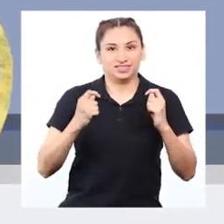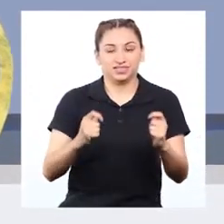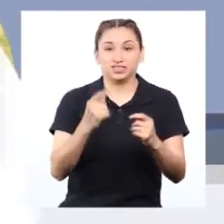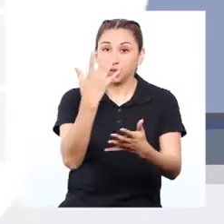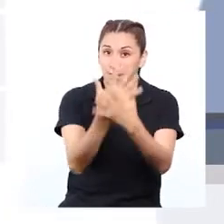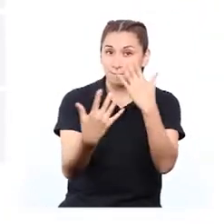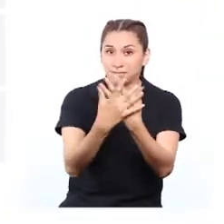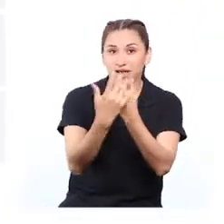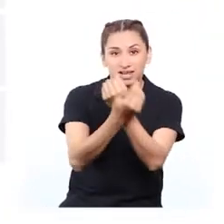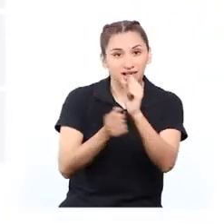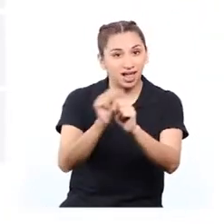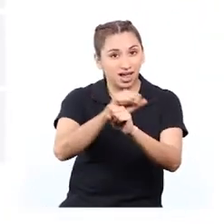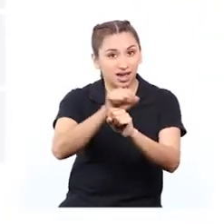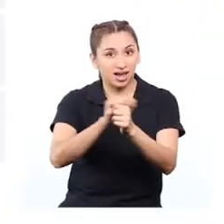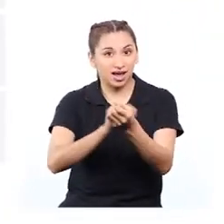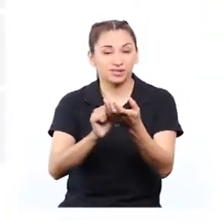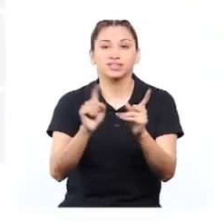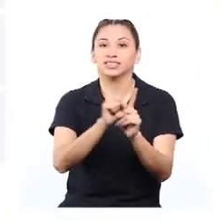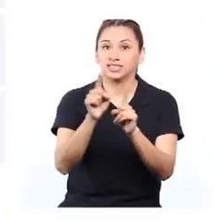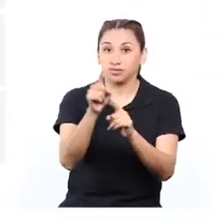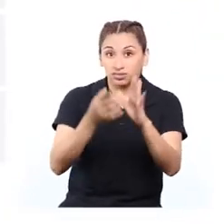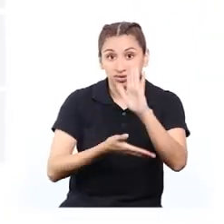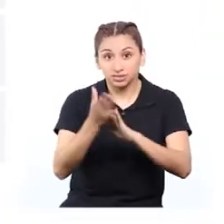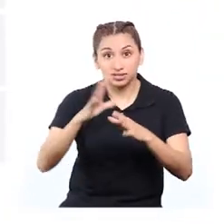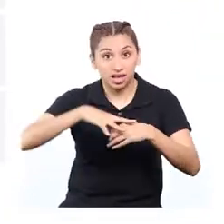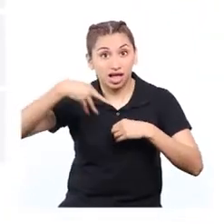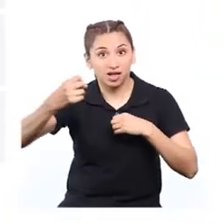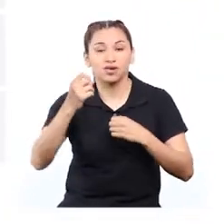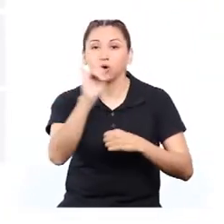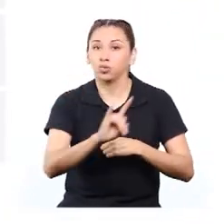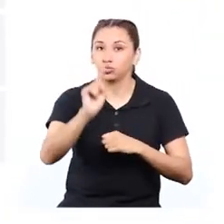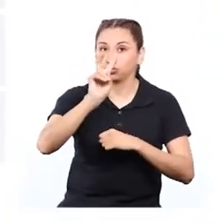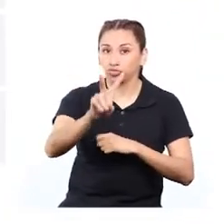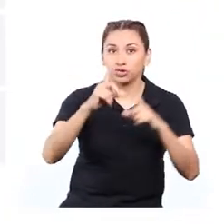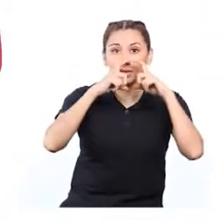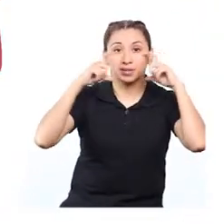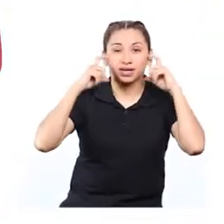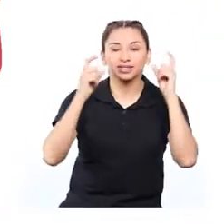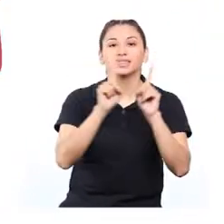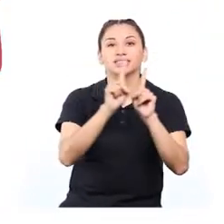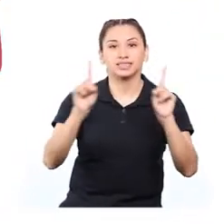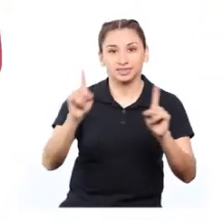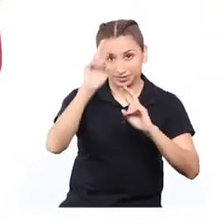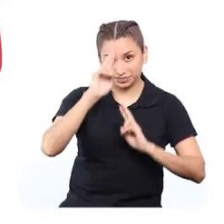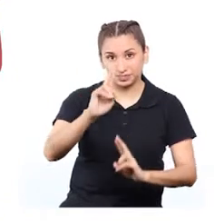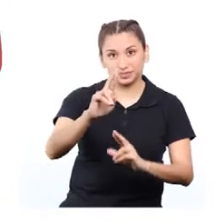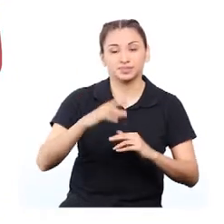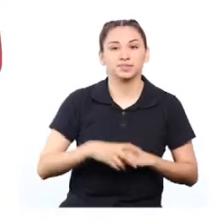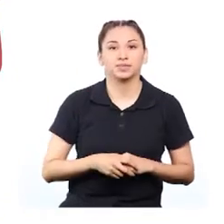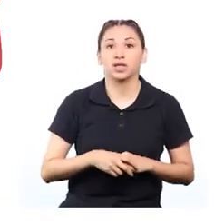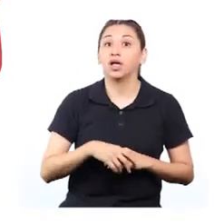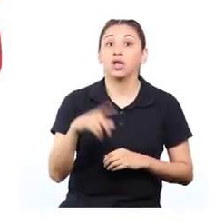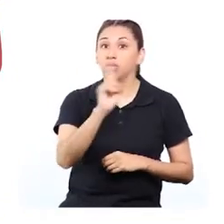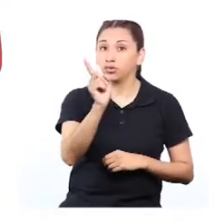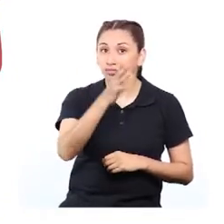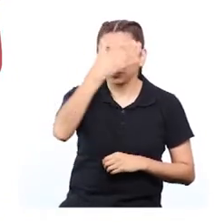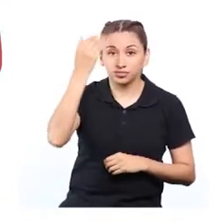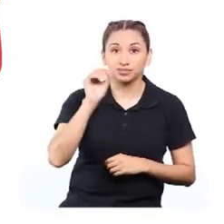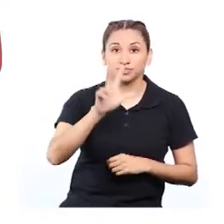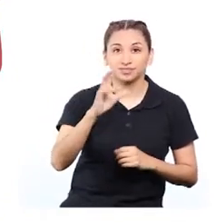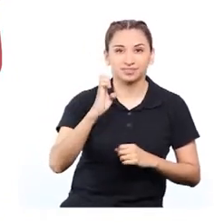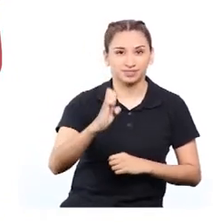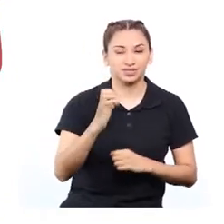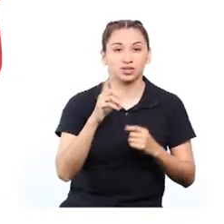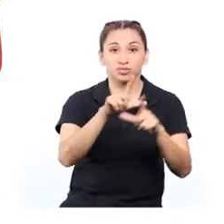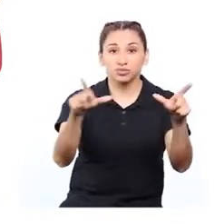más ganas. Sigan lavándose las manos con agua y con jabón y si van a salir, usen doble mascarilla y mantengan la distancia física. No